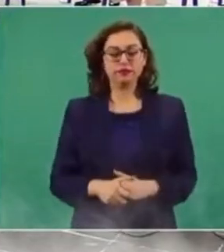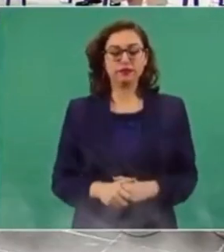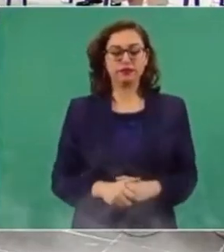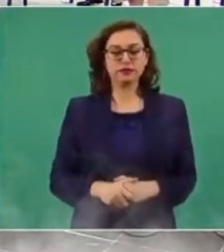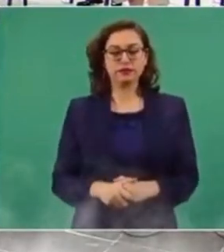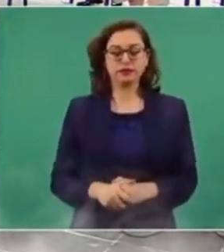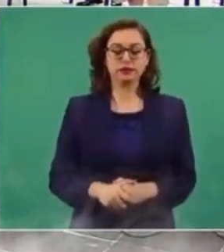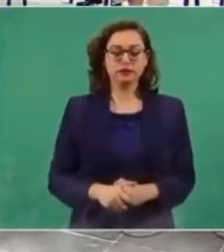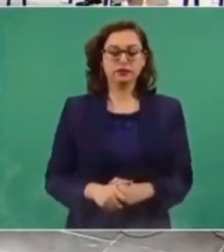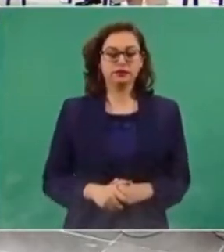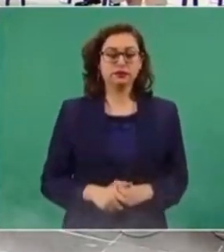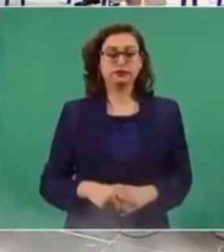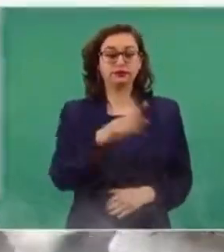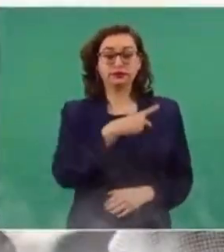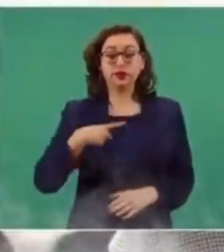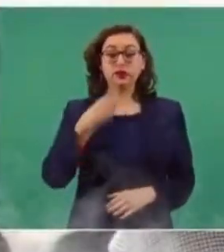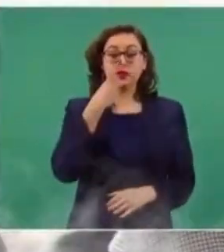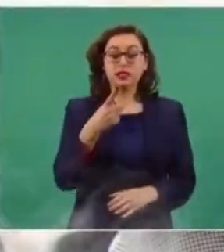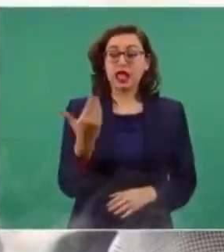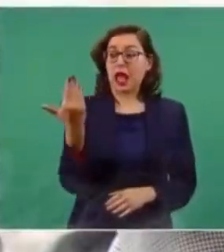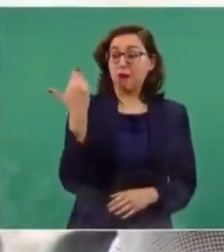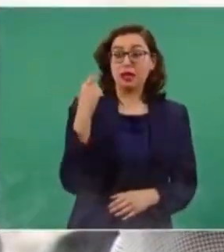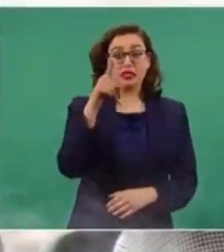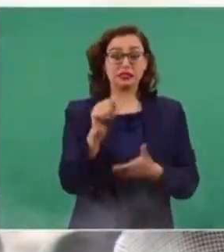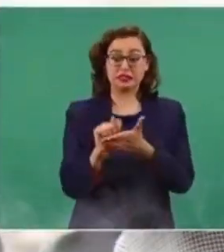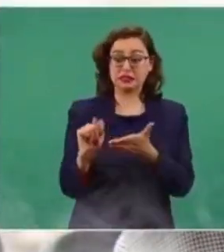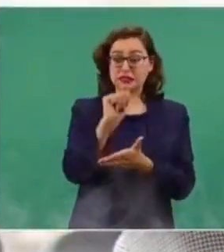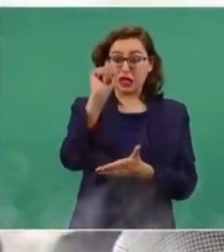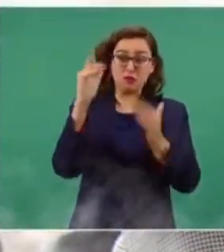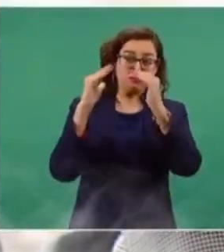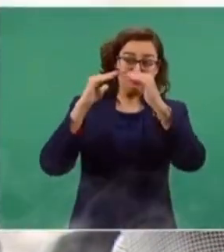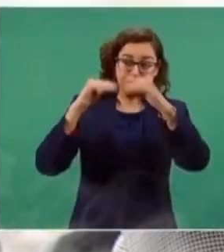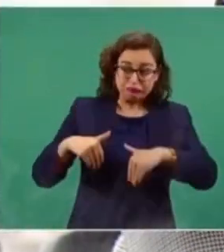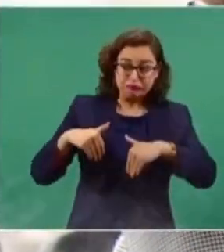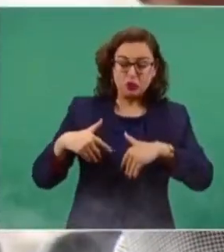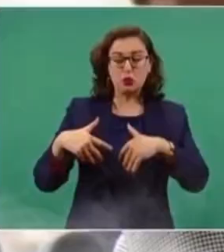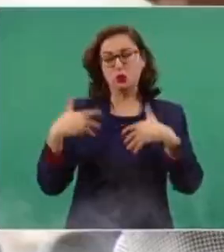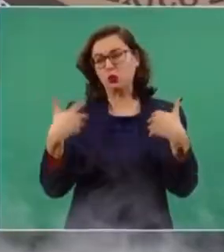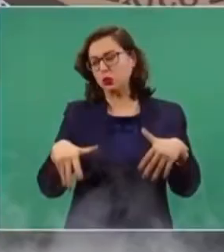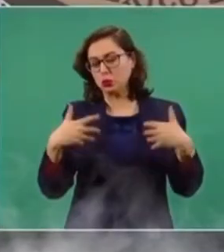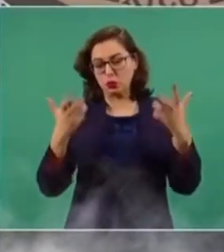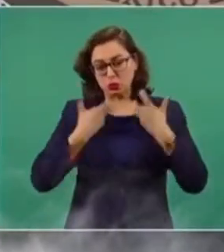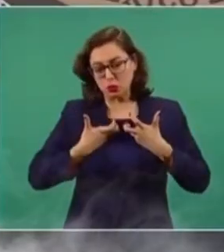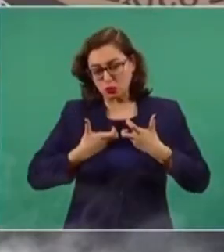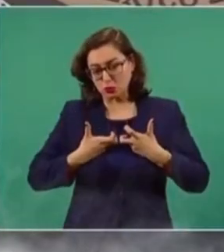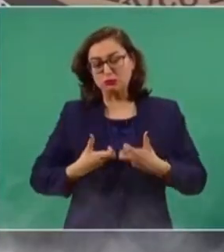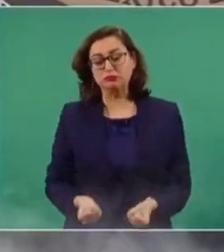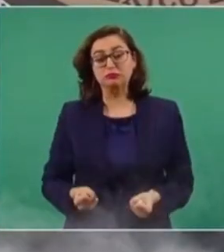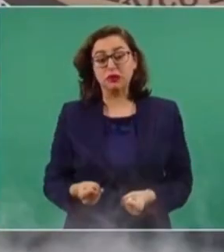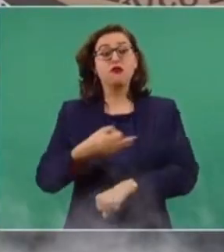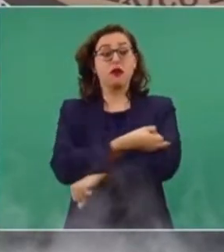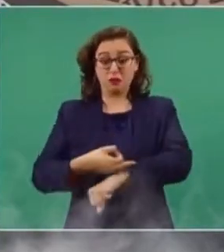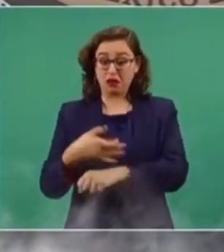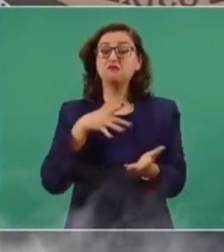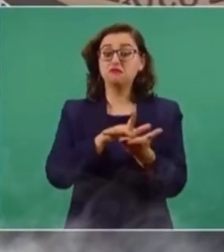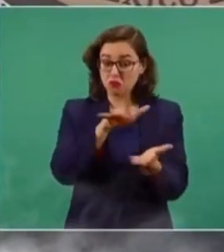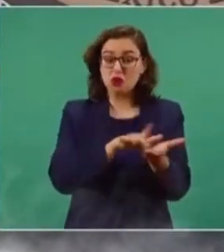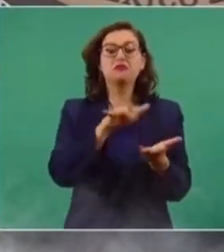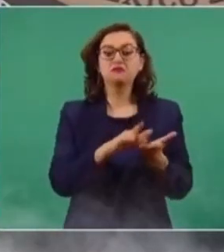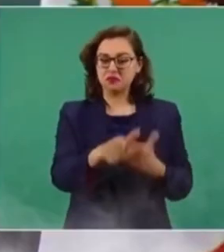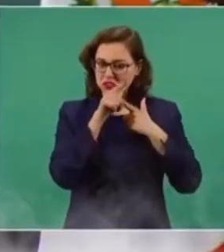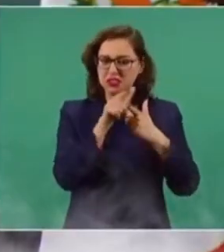de decir que en la lamentable desgracia del metro de Tláhuac seguirá habiendo atención y apoyo para los familiares de las víctimas. Y desde luego,